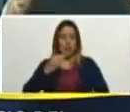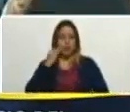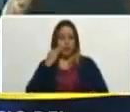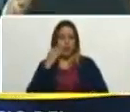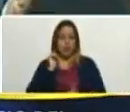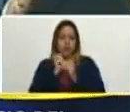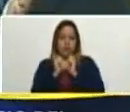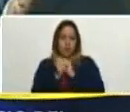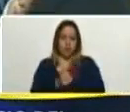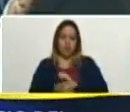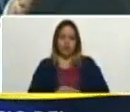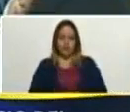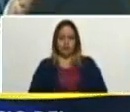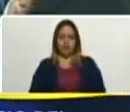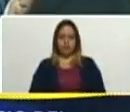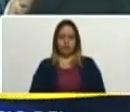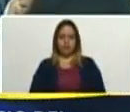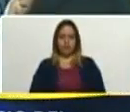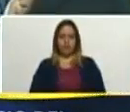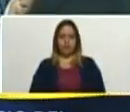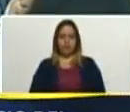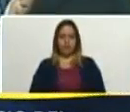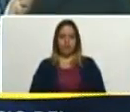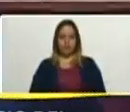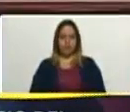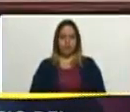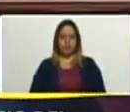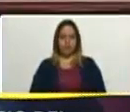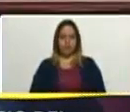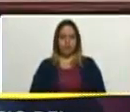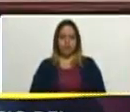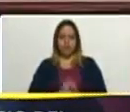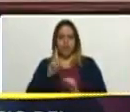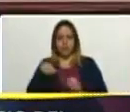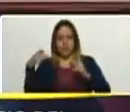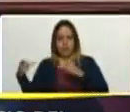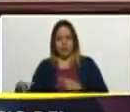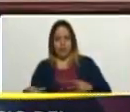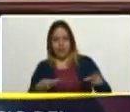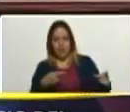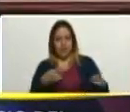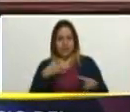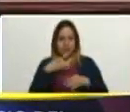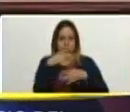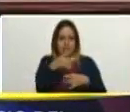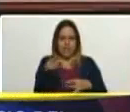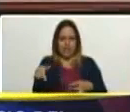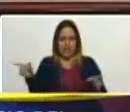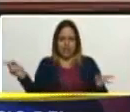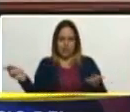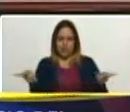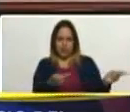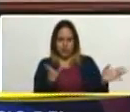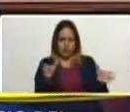del deporte, igualmente está invitado intencionalmente a esta reunión